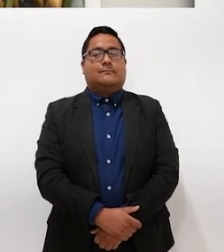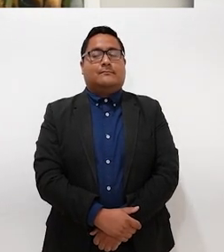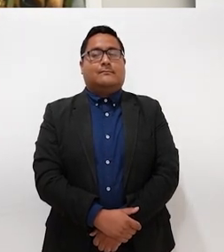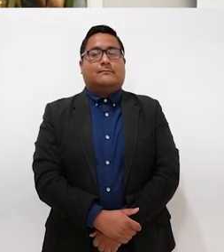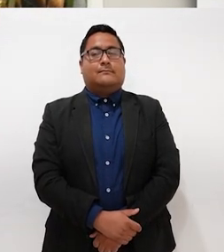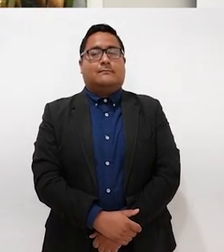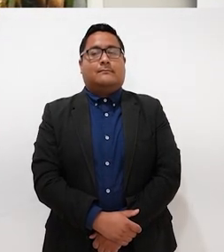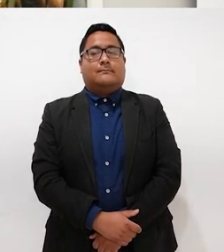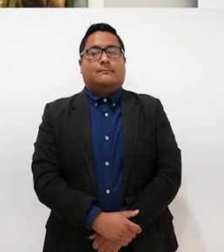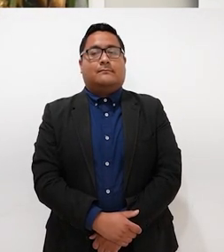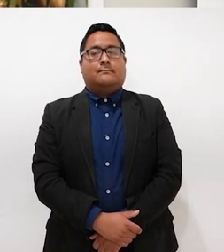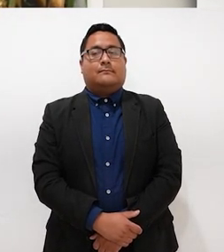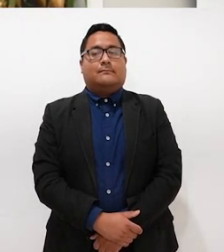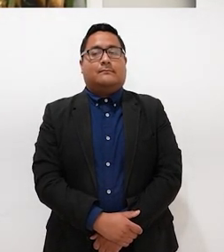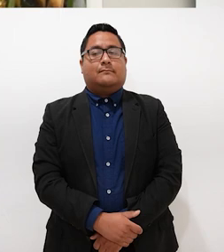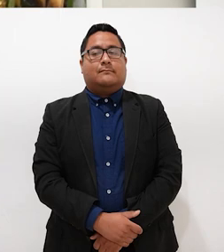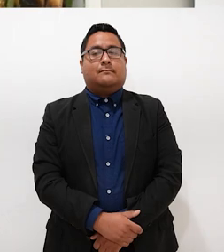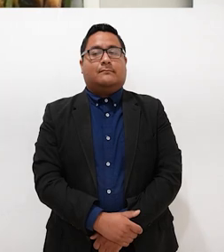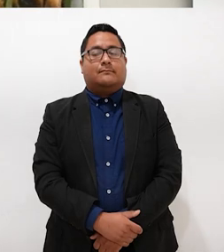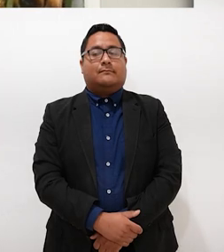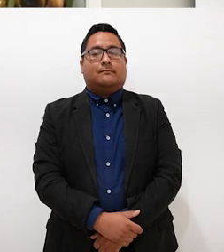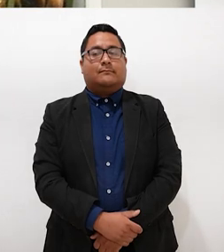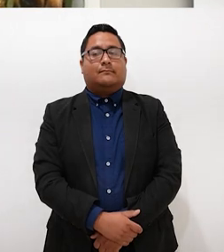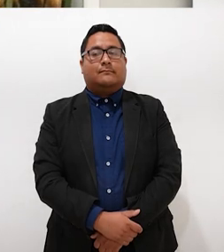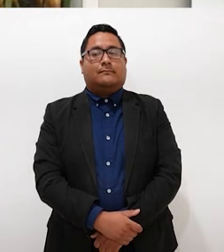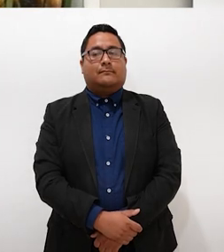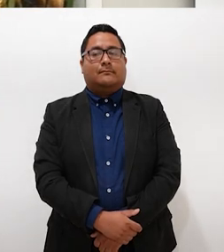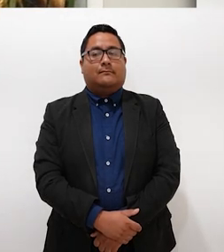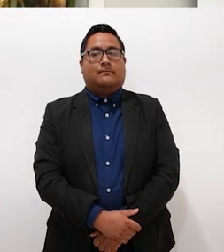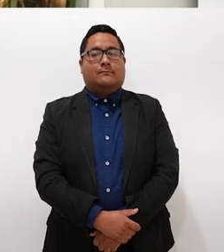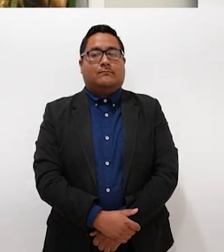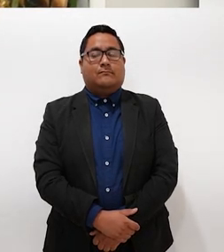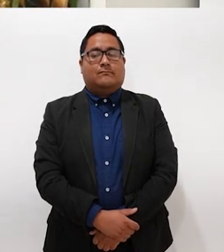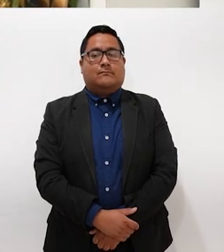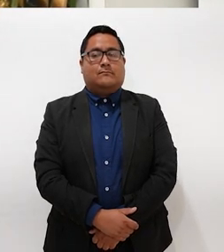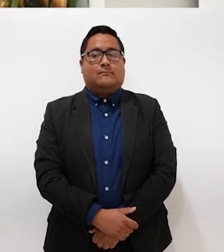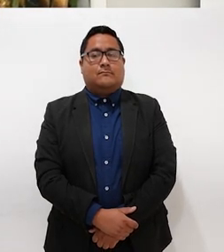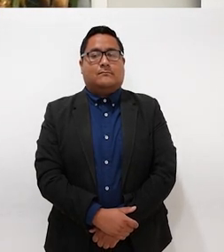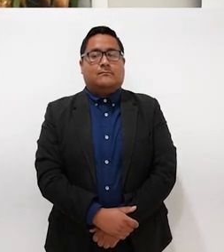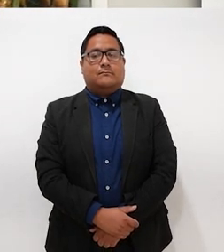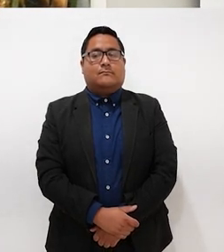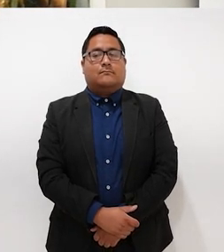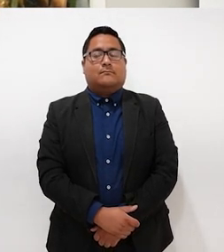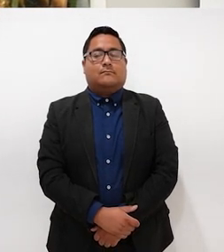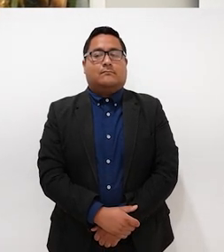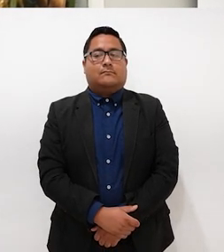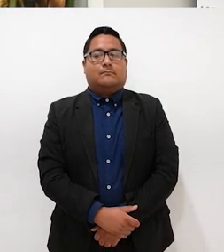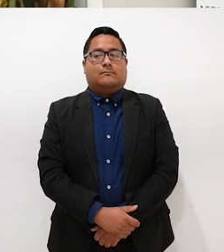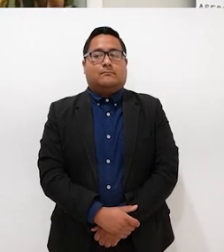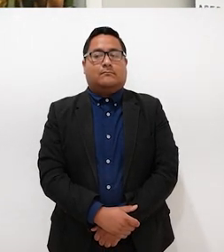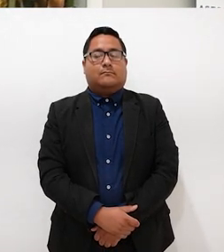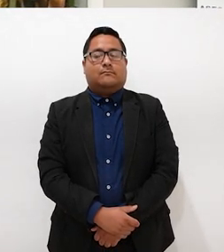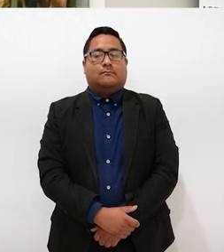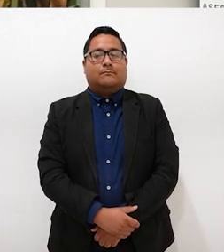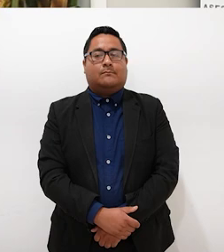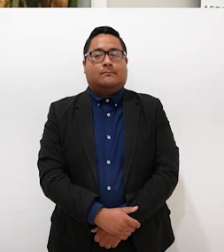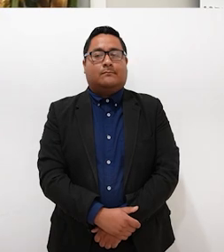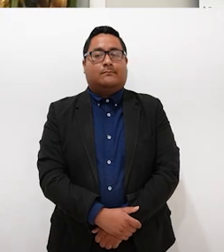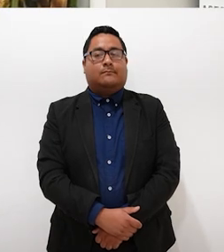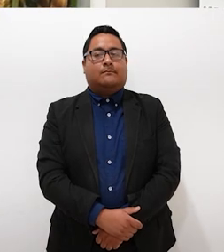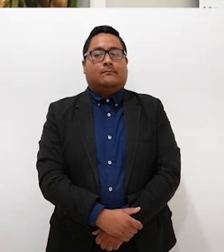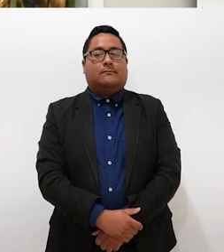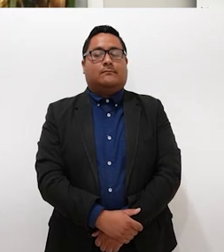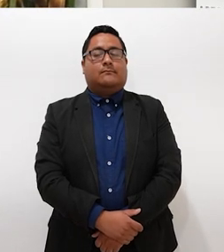se nos llevó mucho tiempo, varias horas, siento muy orgulloso de que todos compartimos nuestros puntos de vista y compartimos